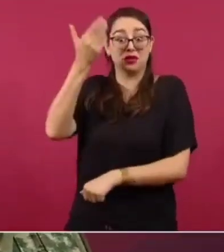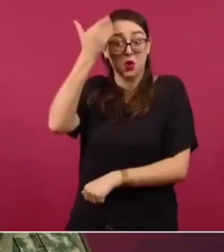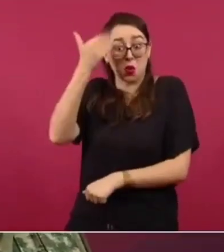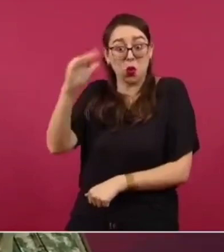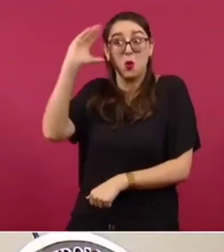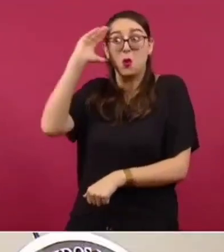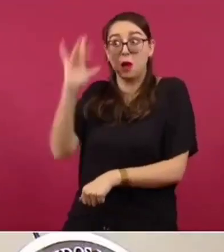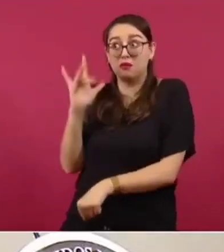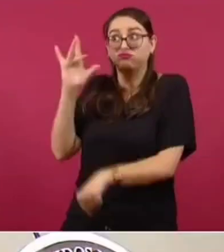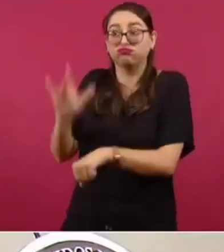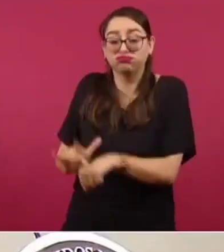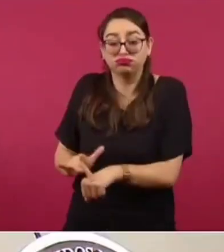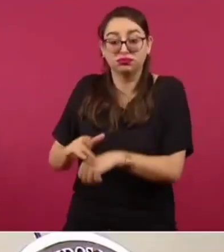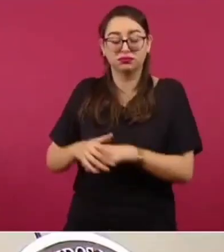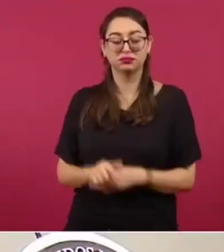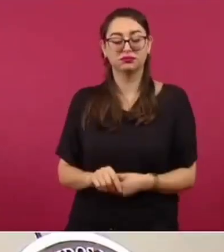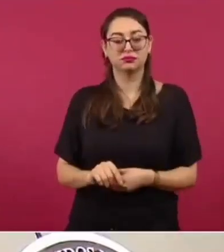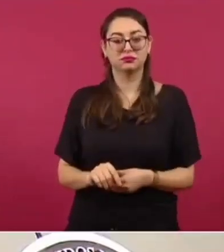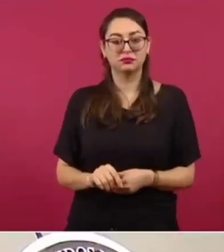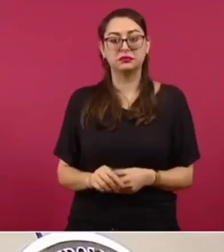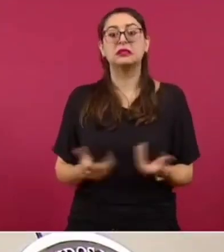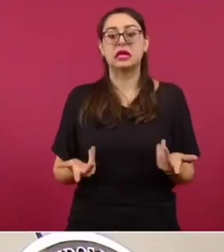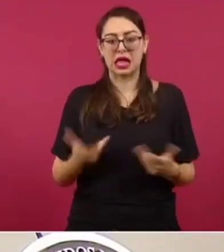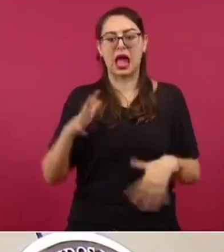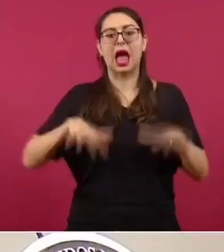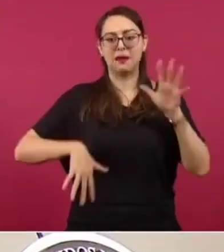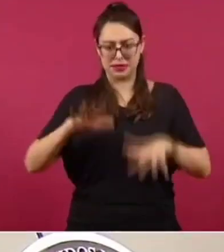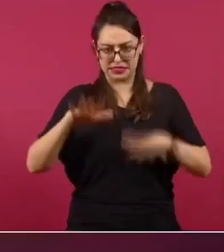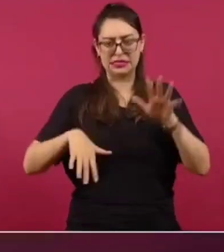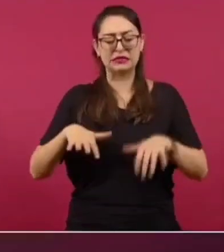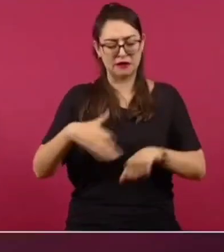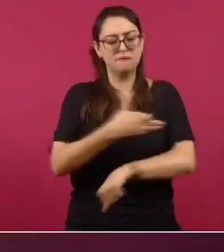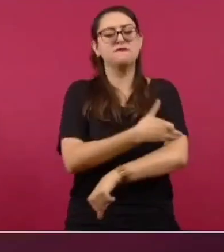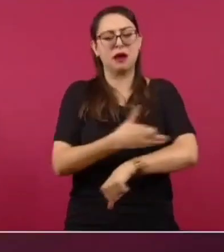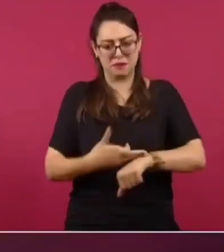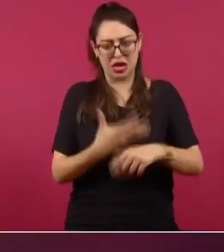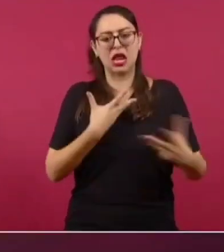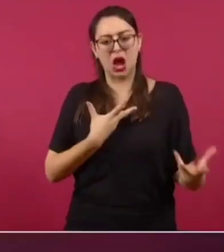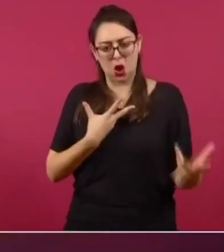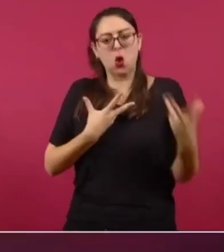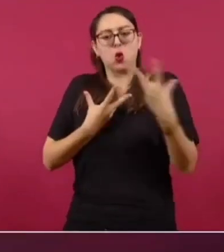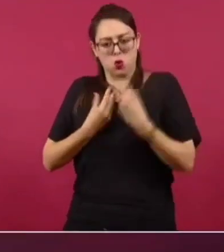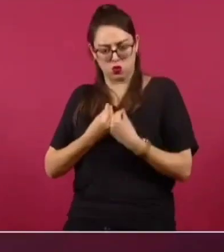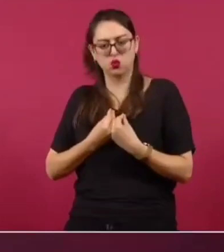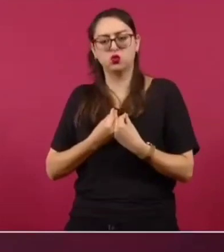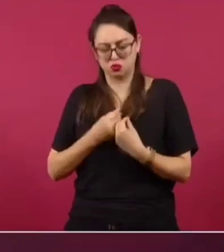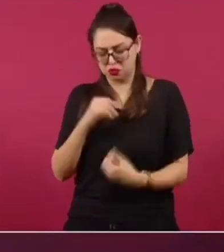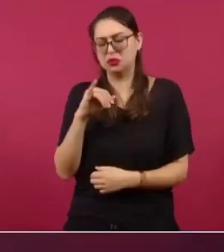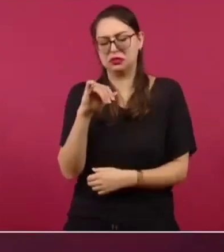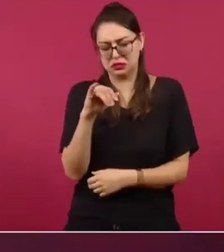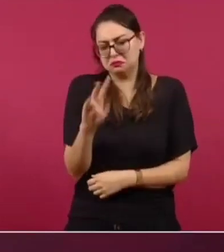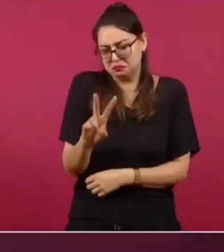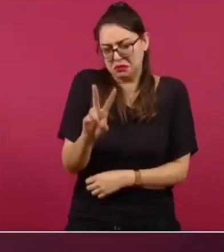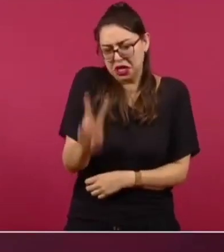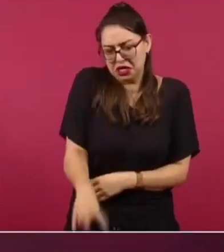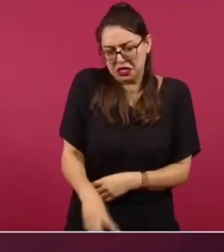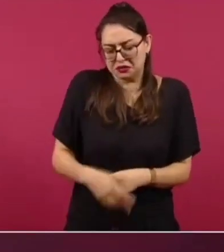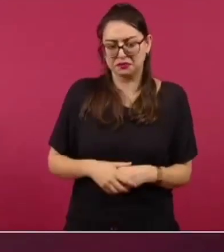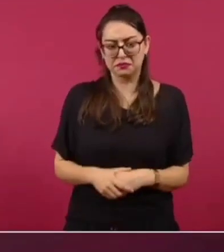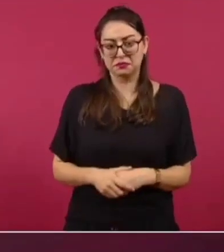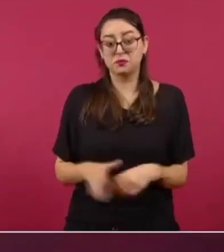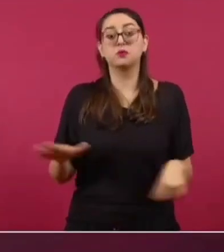algunos de los países me han acompañado mi familia, porque dentro de las actividades que